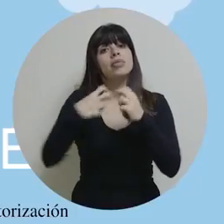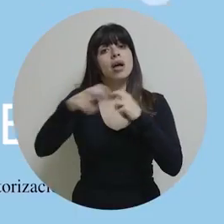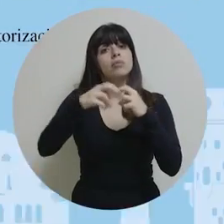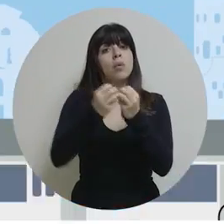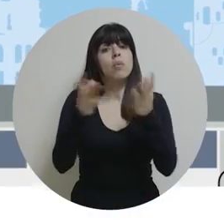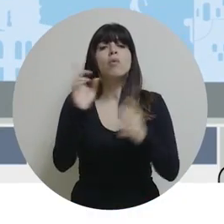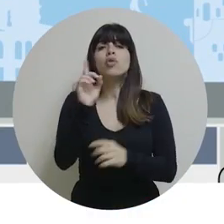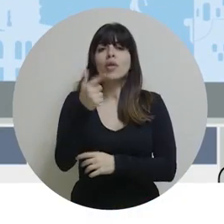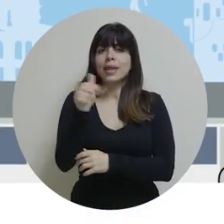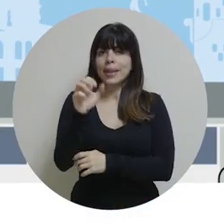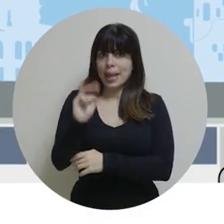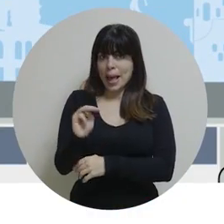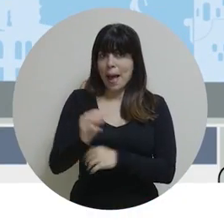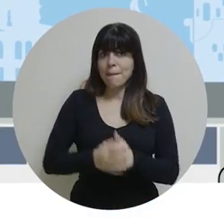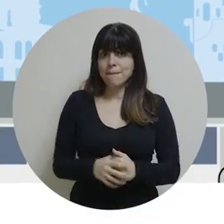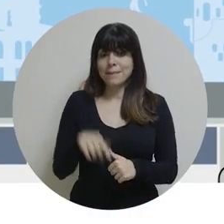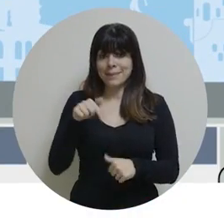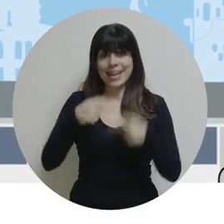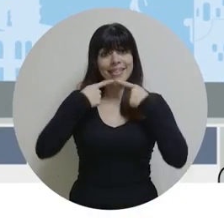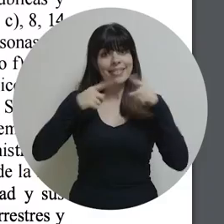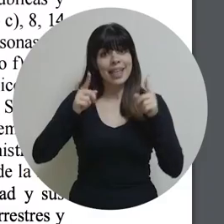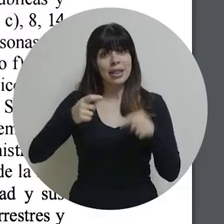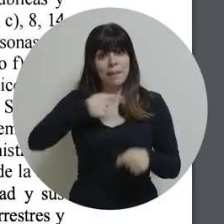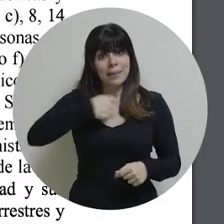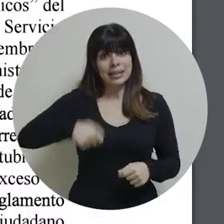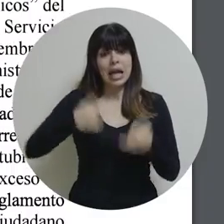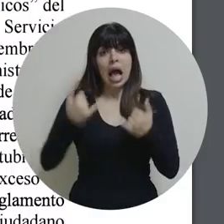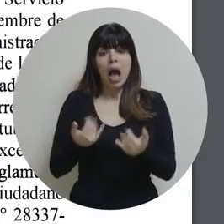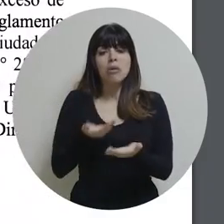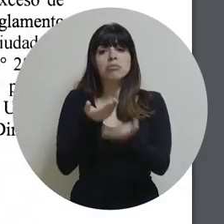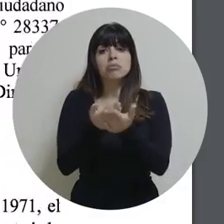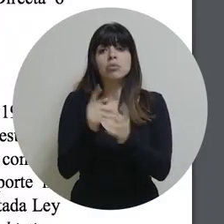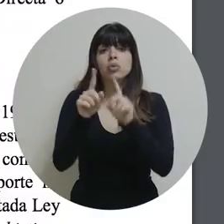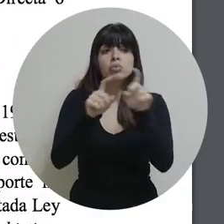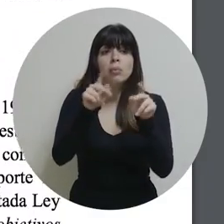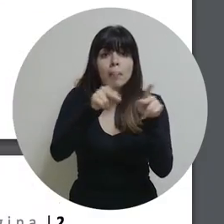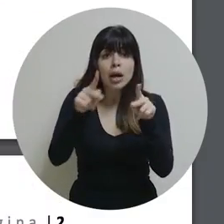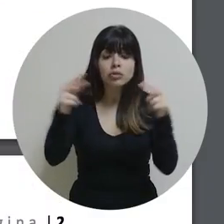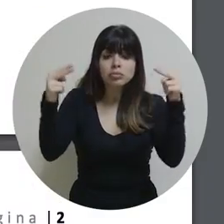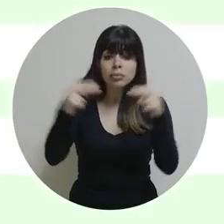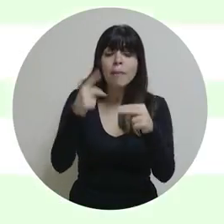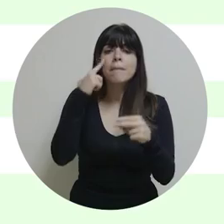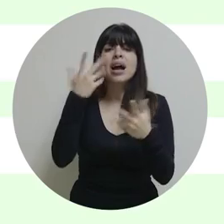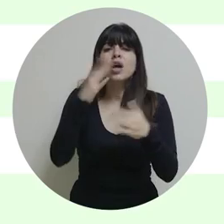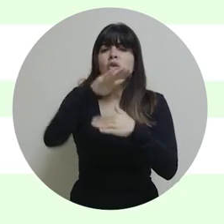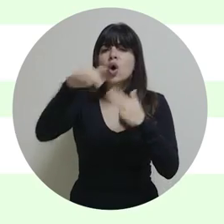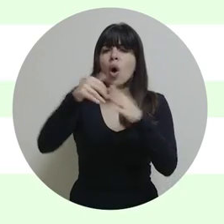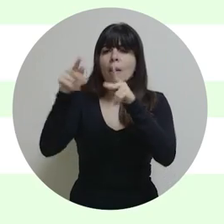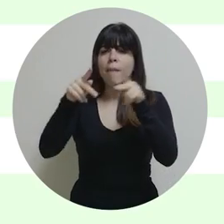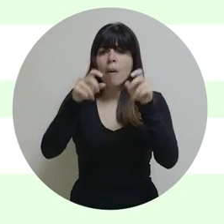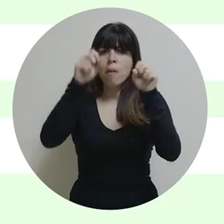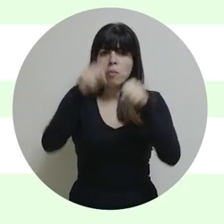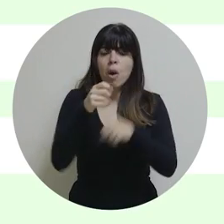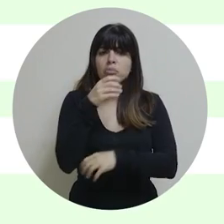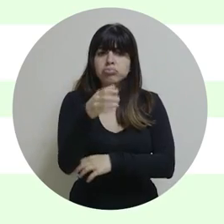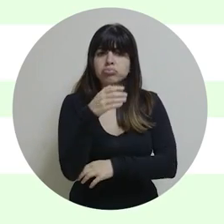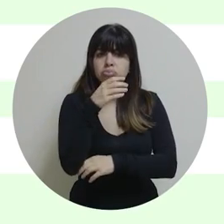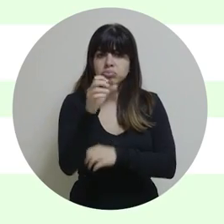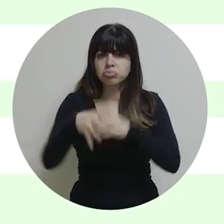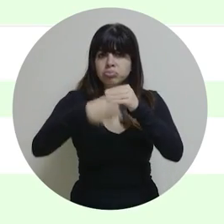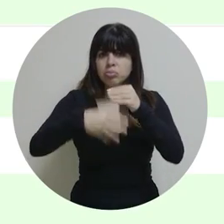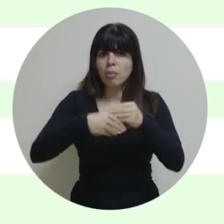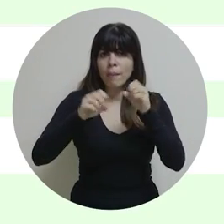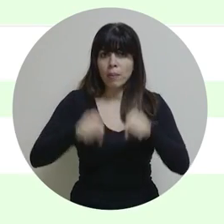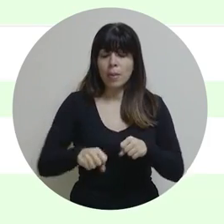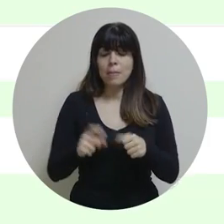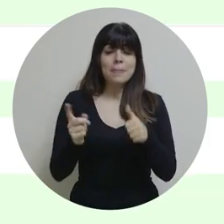transporte público en el área metropolitana. Este decreto se encuentra en consulta pública para tomar en cuenta la opinión de toda la ciudadanía. El